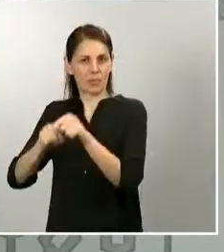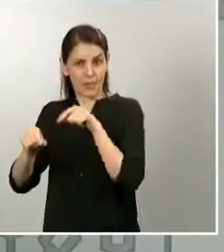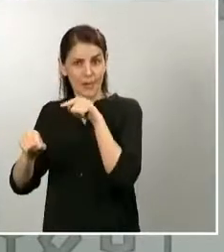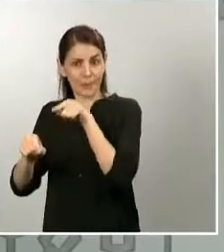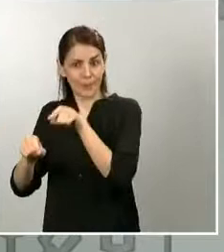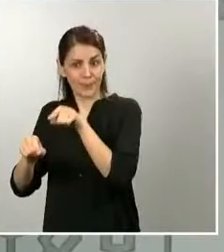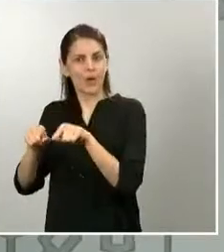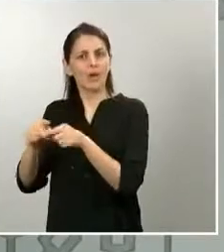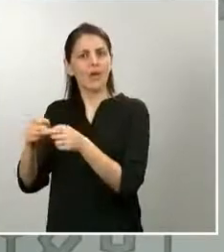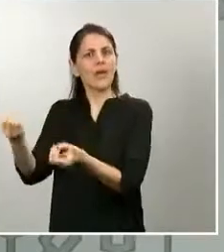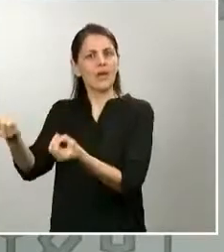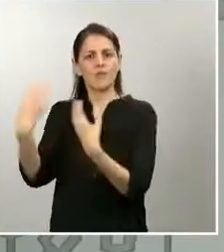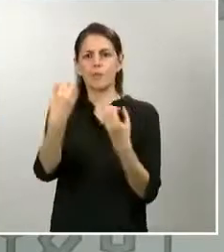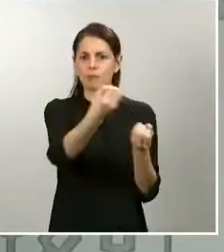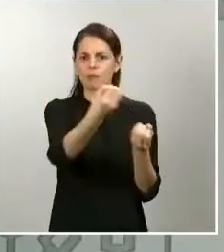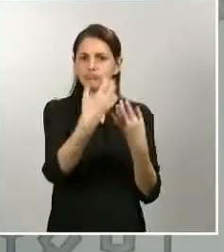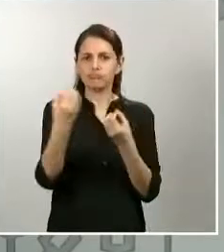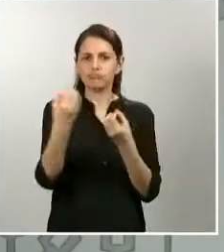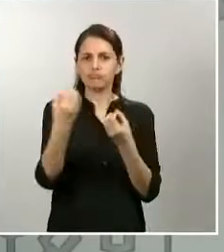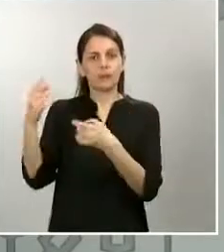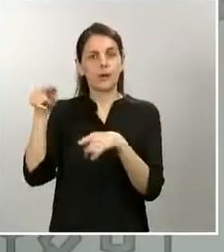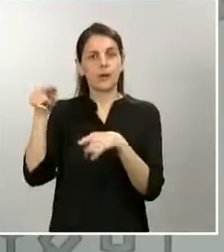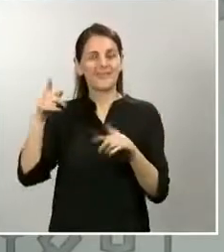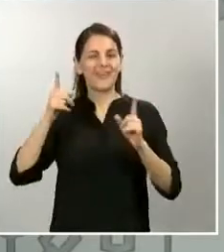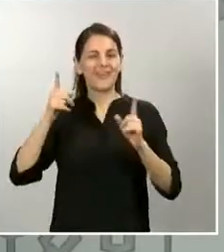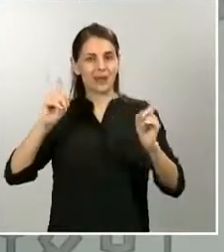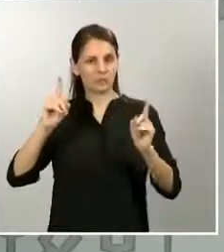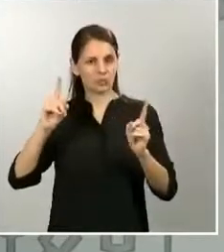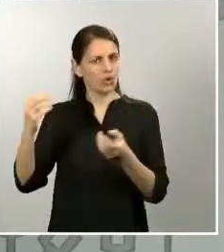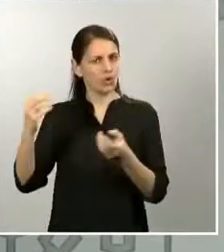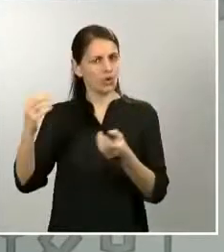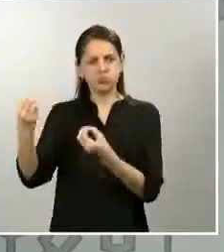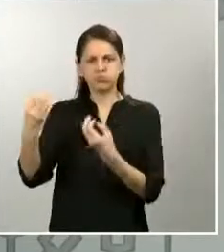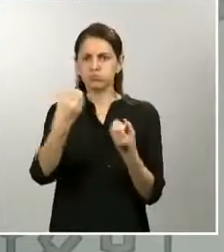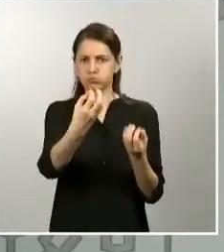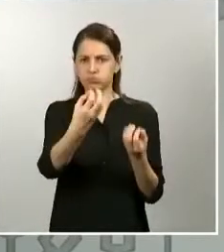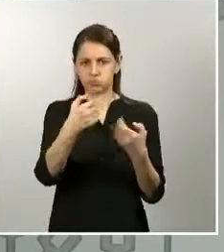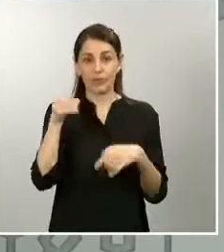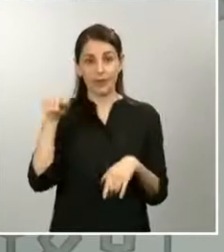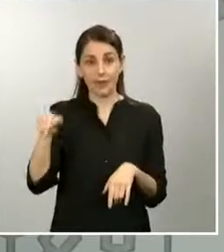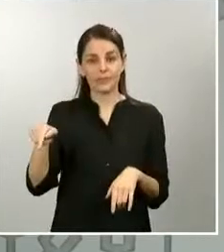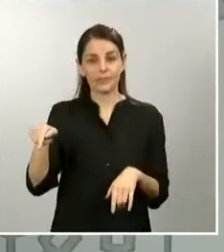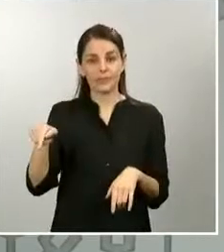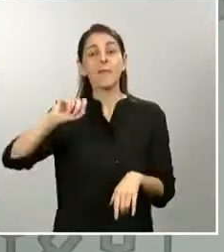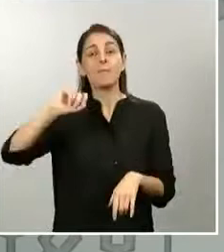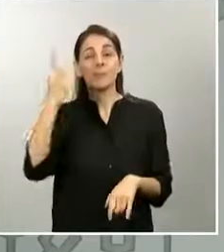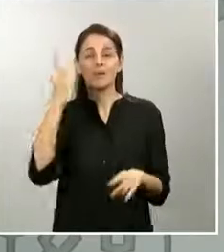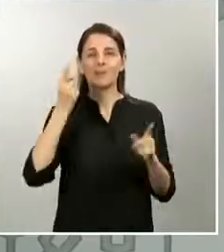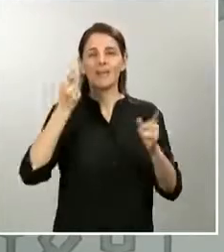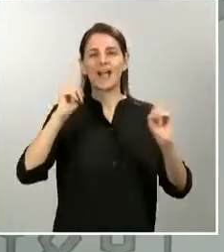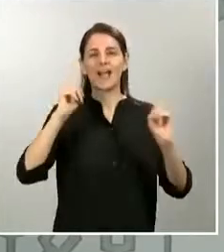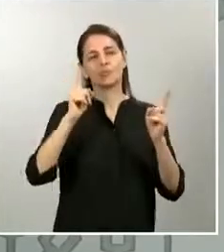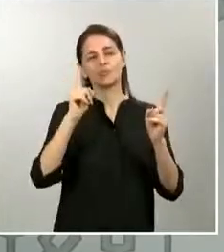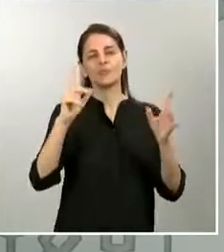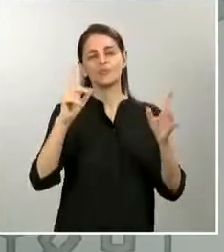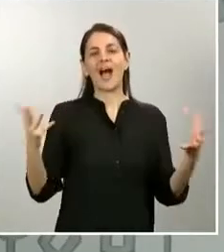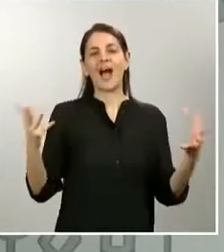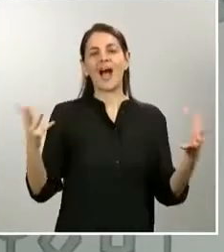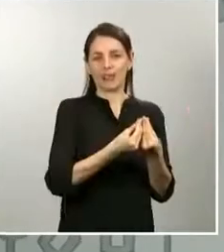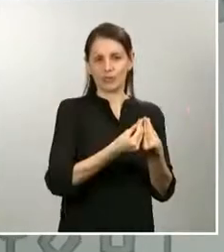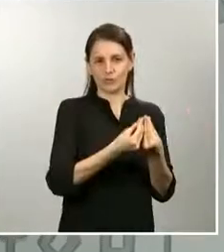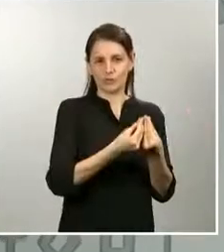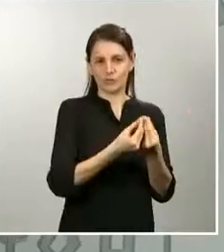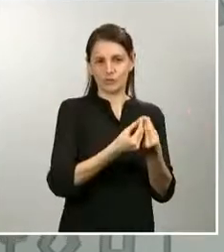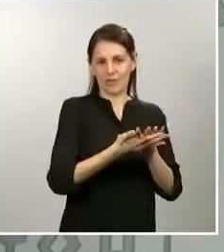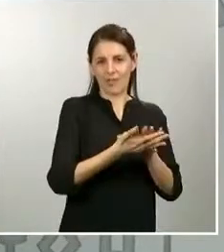los casos, es, por una parte, la información de los casos agregados, que es la que, en números absolutos, se va dando cada